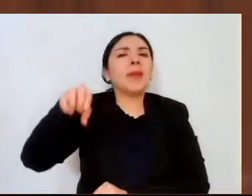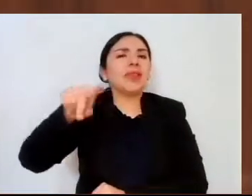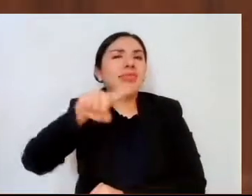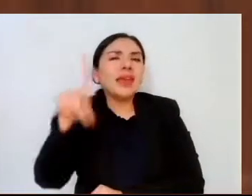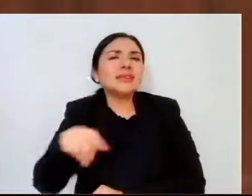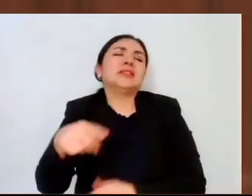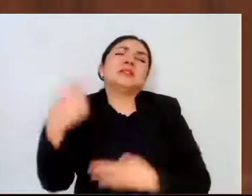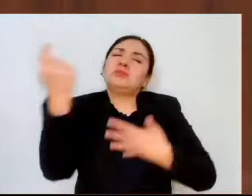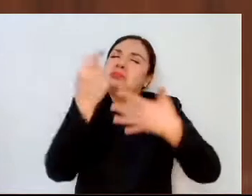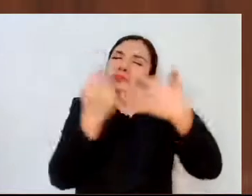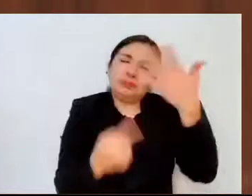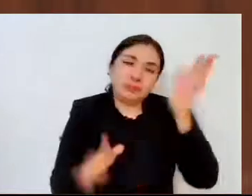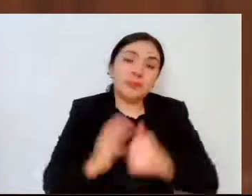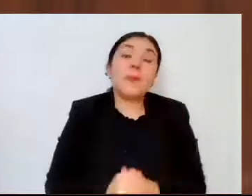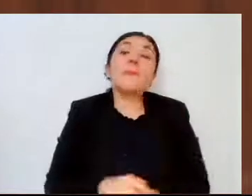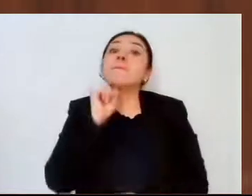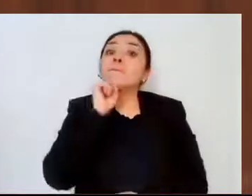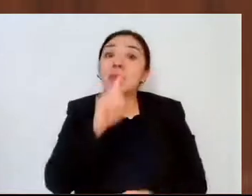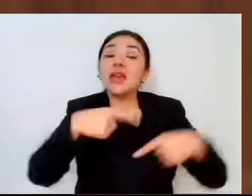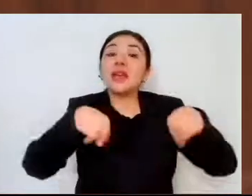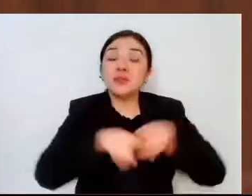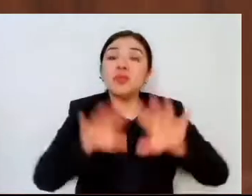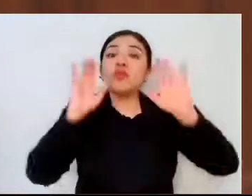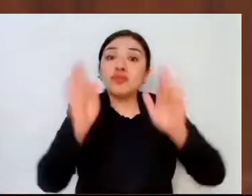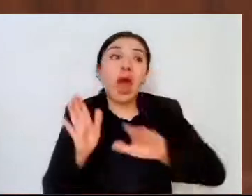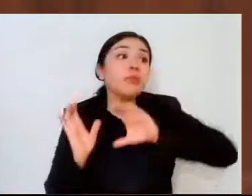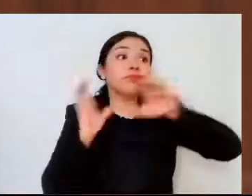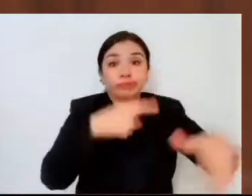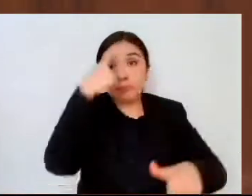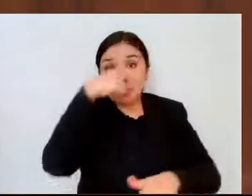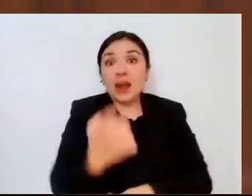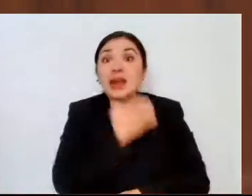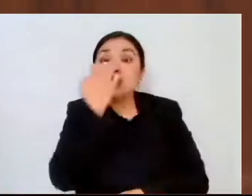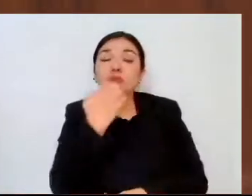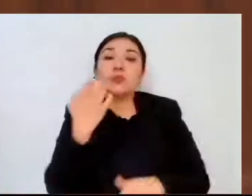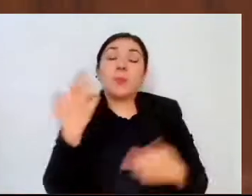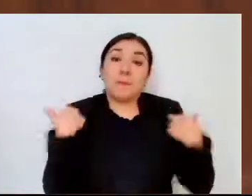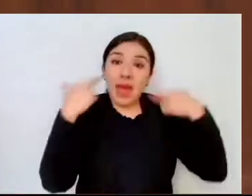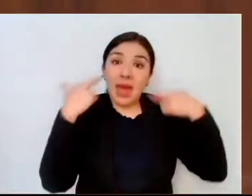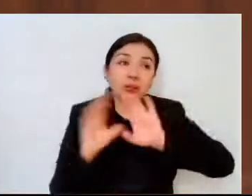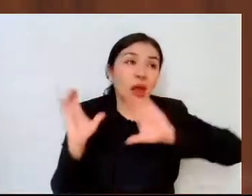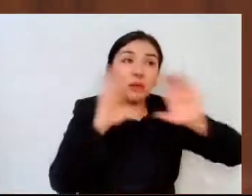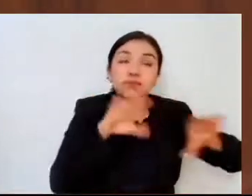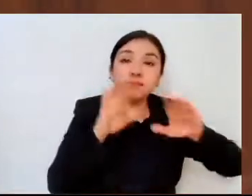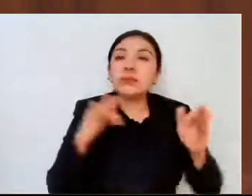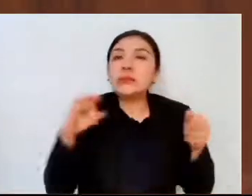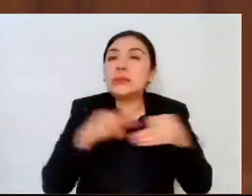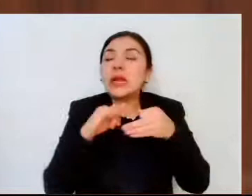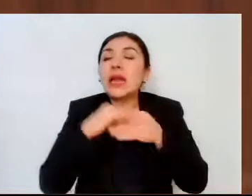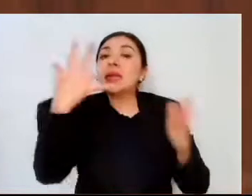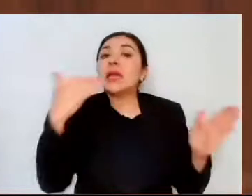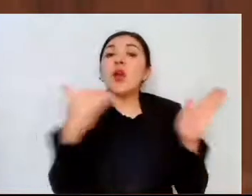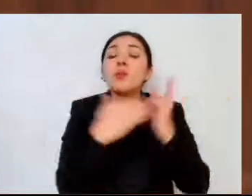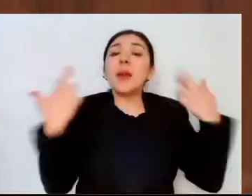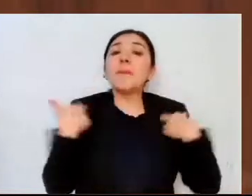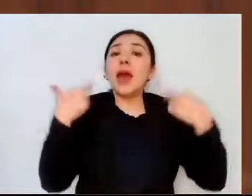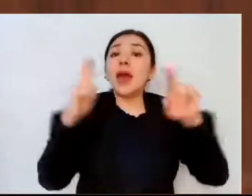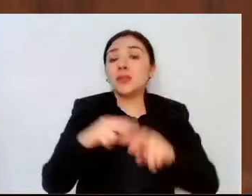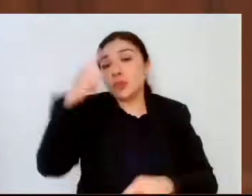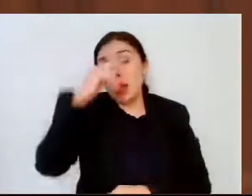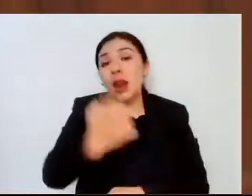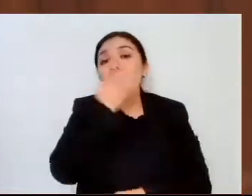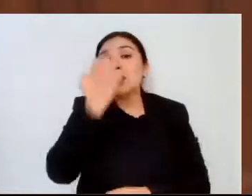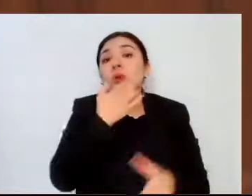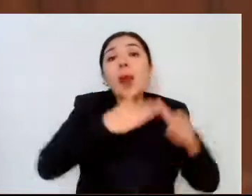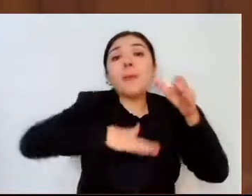Además, ingresaron al servicio educativo casi 5 mil docentes de educación básica